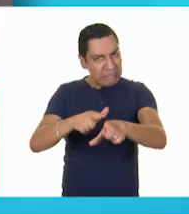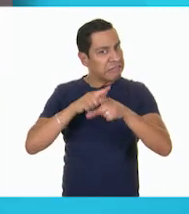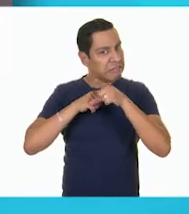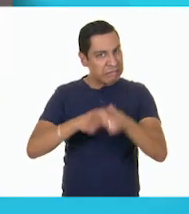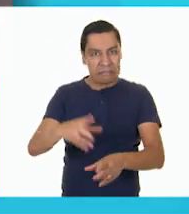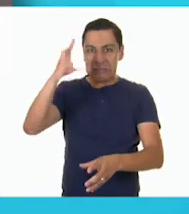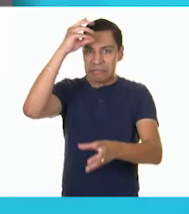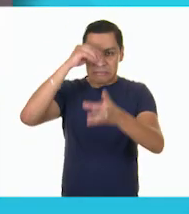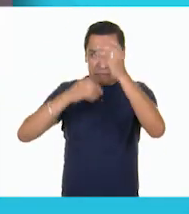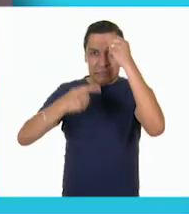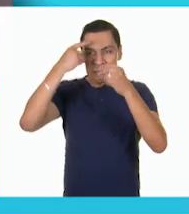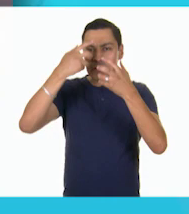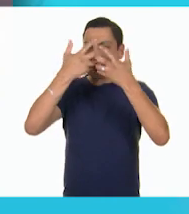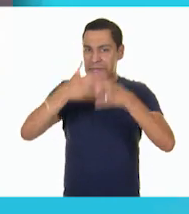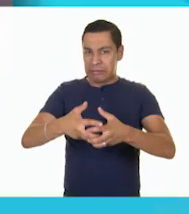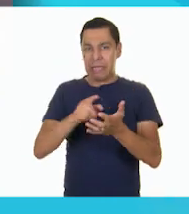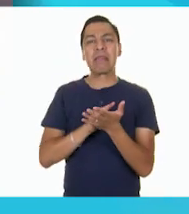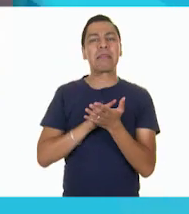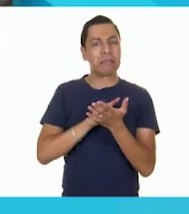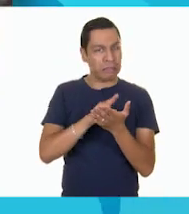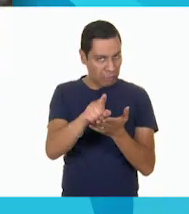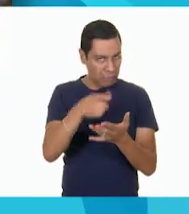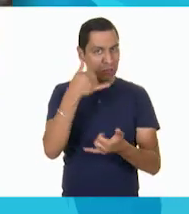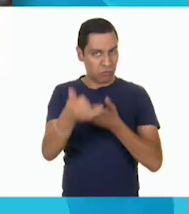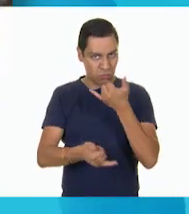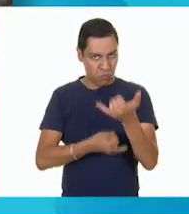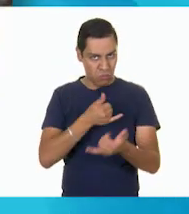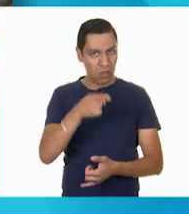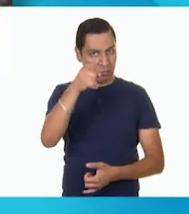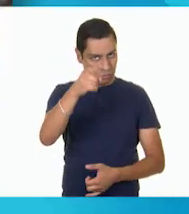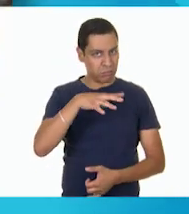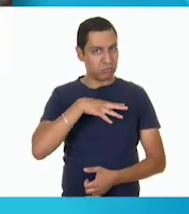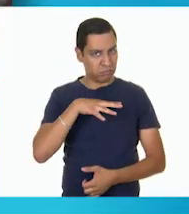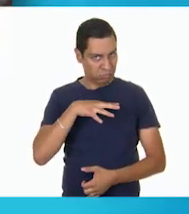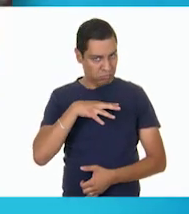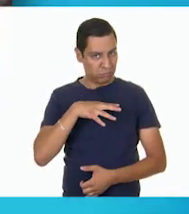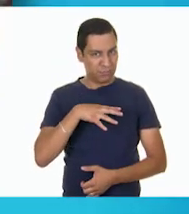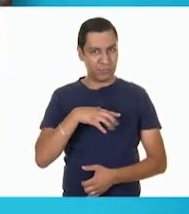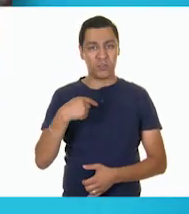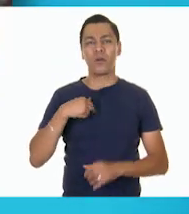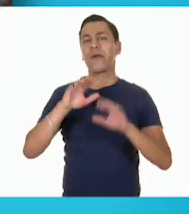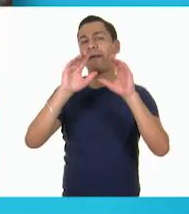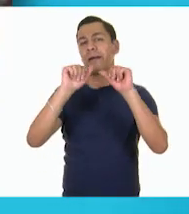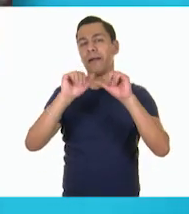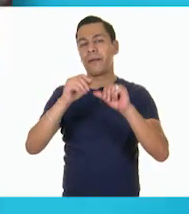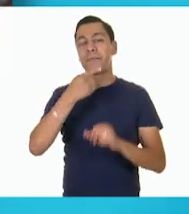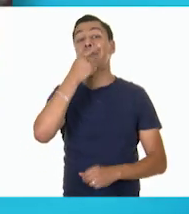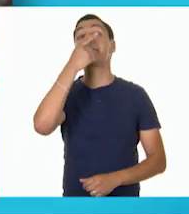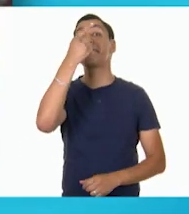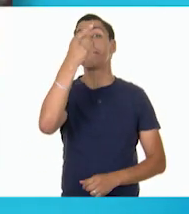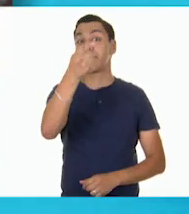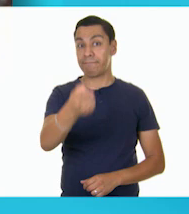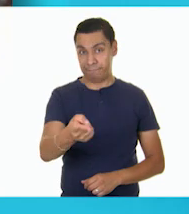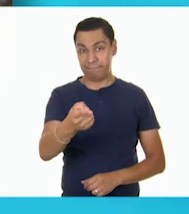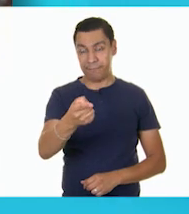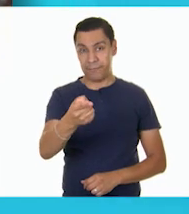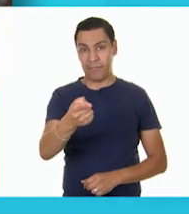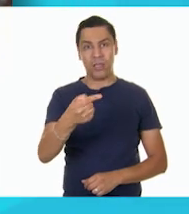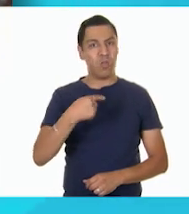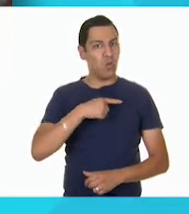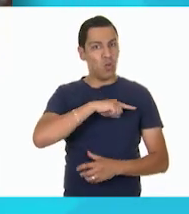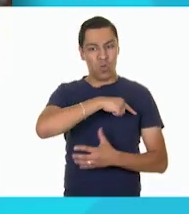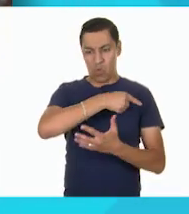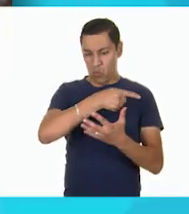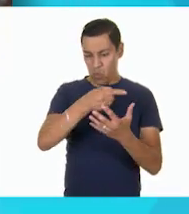aprendiendo y puedas ejercer tu derecho a jugar. Por último, quisiera despedirme comentándote que así como todos tenemos